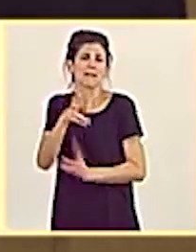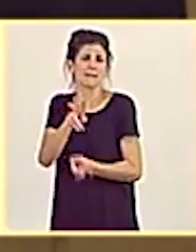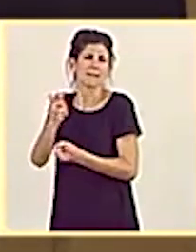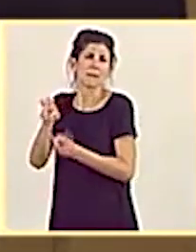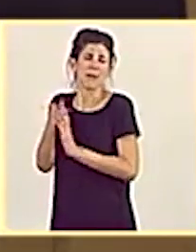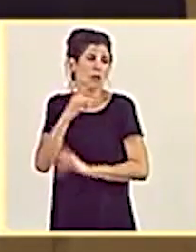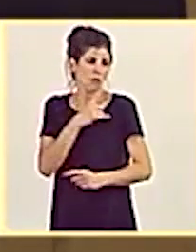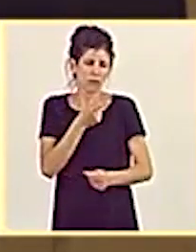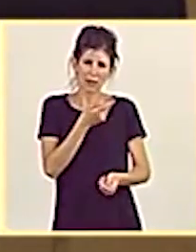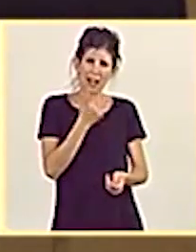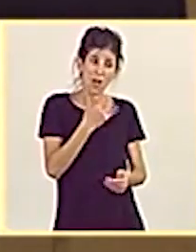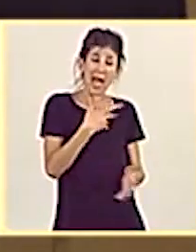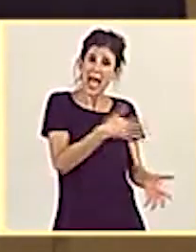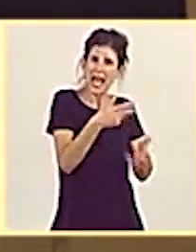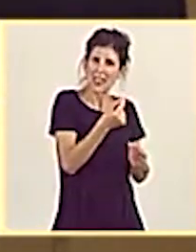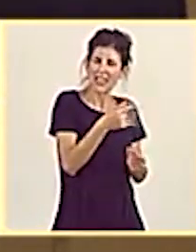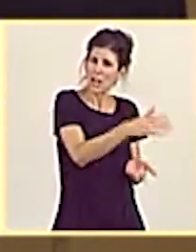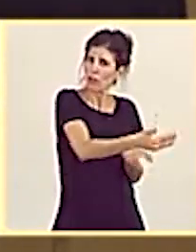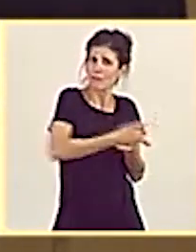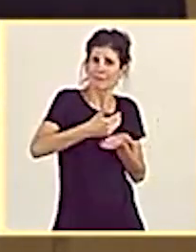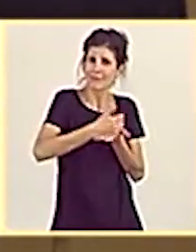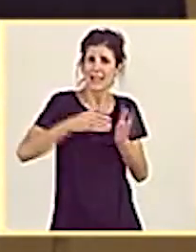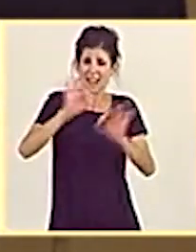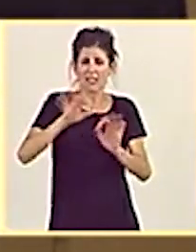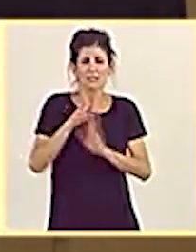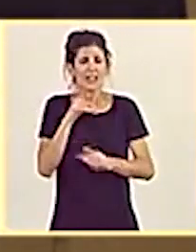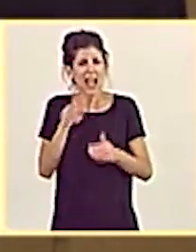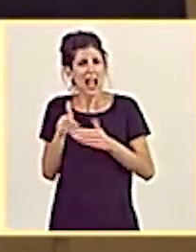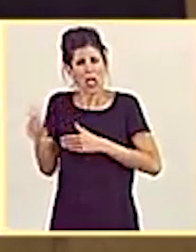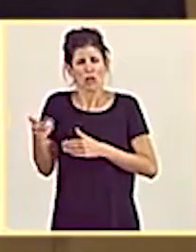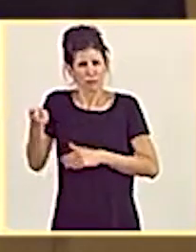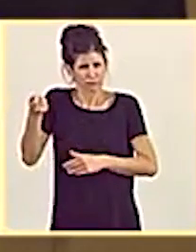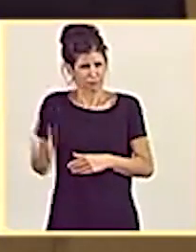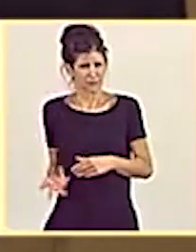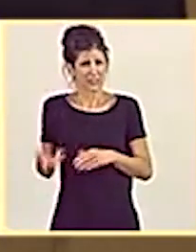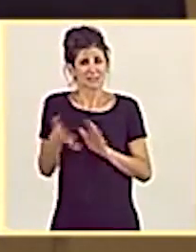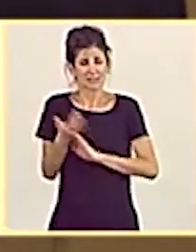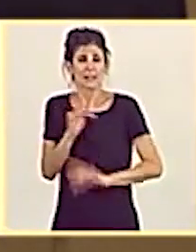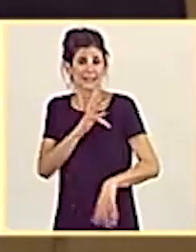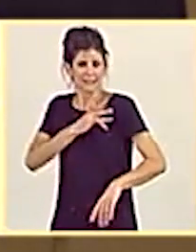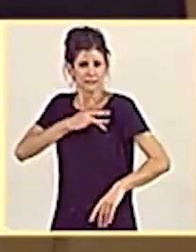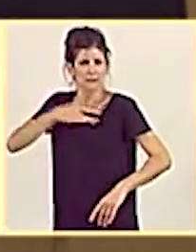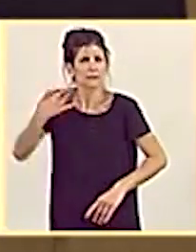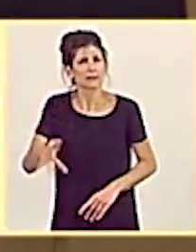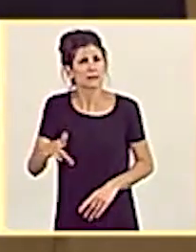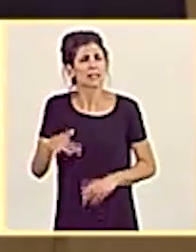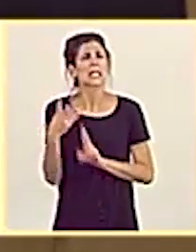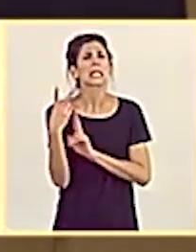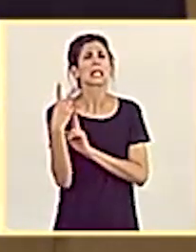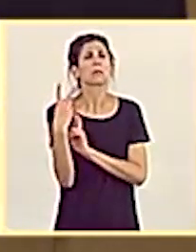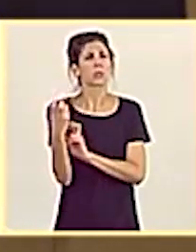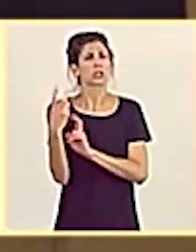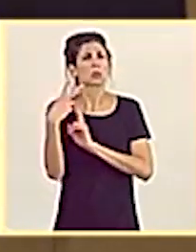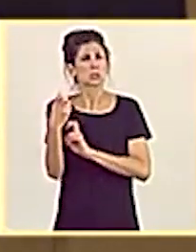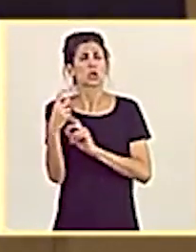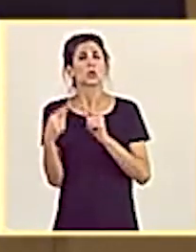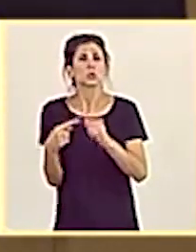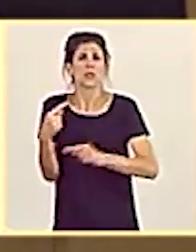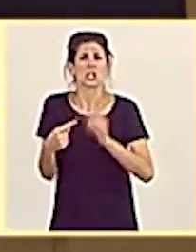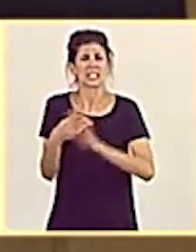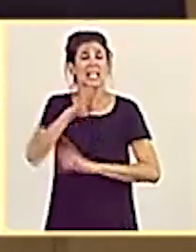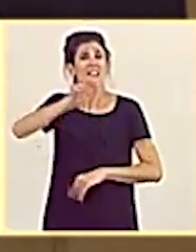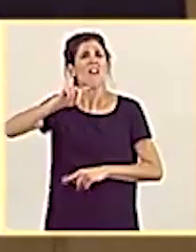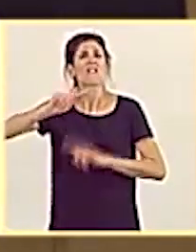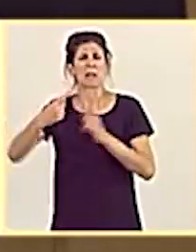rentabilidad. A ponerse al lado de los que más tienen, como hicieron perdonándole el impuesto de sucesiones a 300 familias